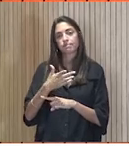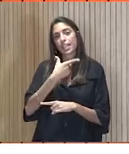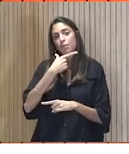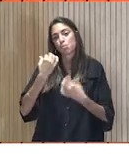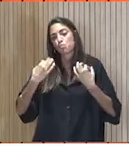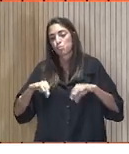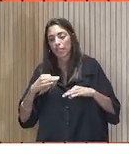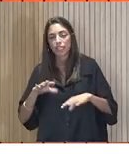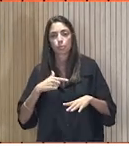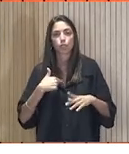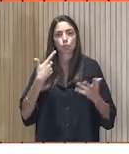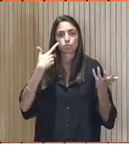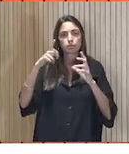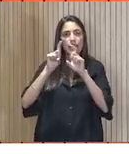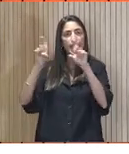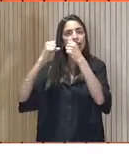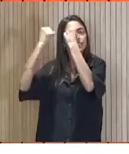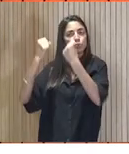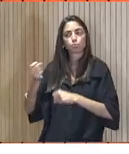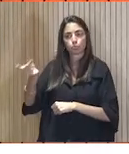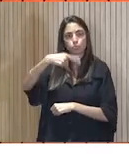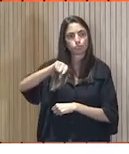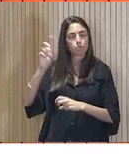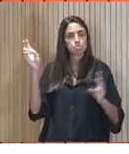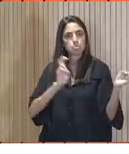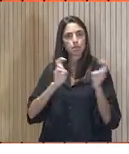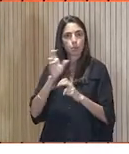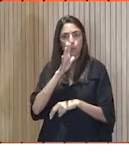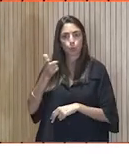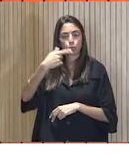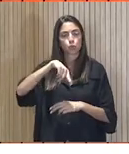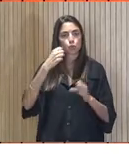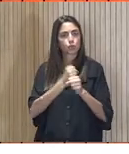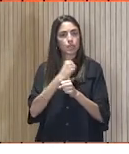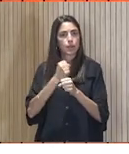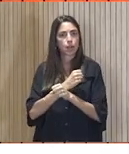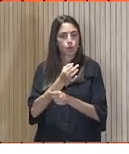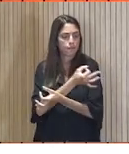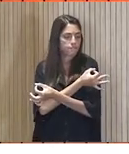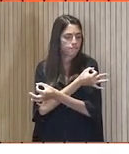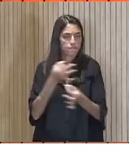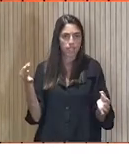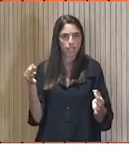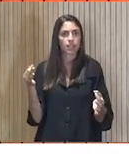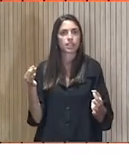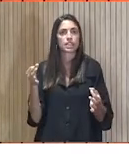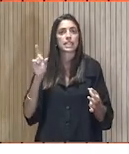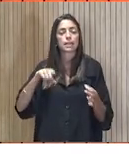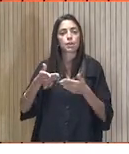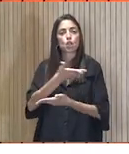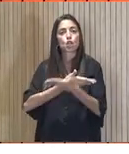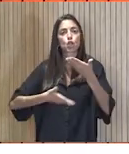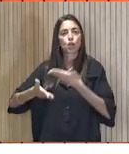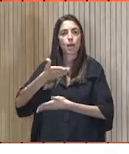reconocimiento a esas instituciones que estáis aquí, que hacéis un trabajo muy eficaz, pero muy eficaz. Y luego colaborar también